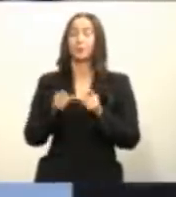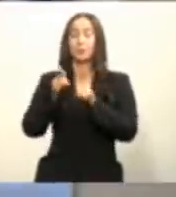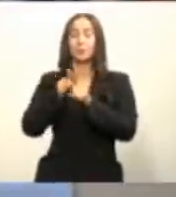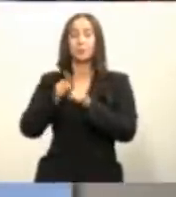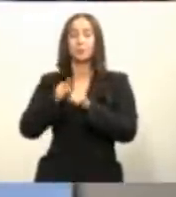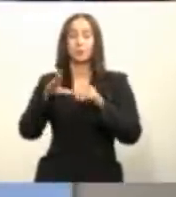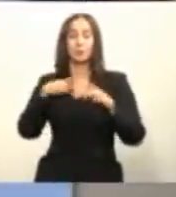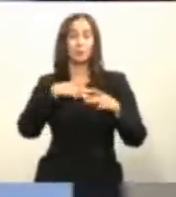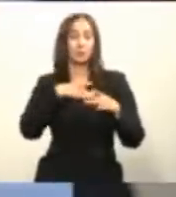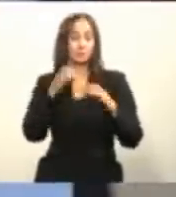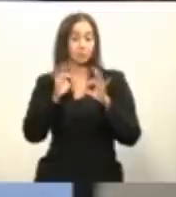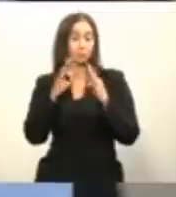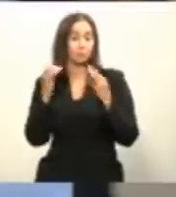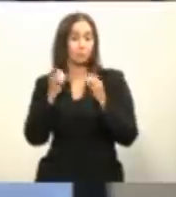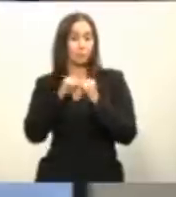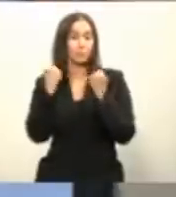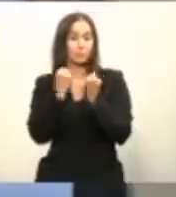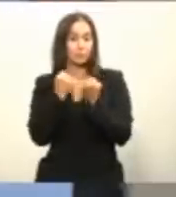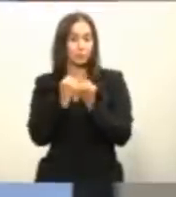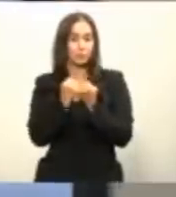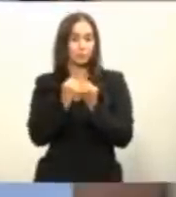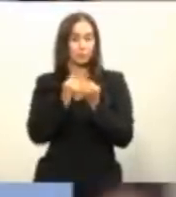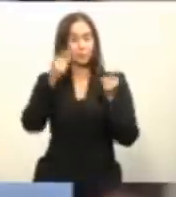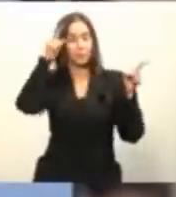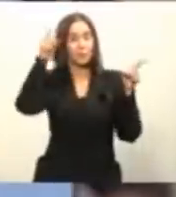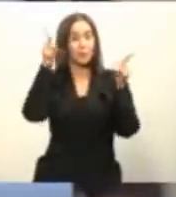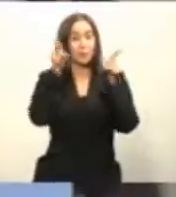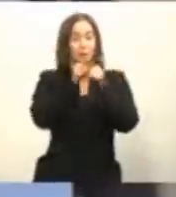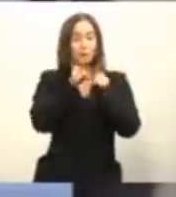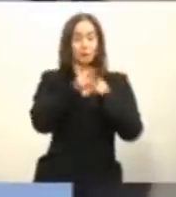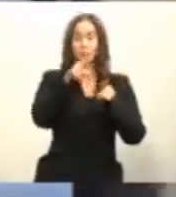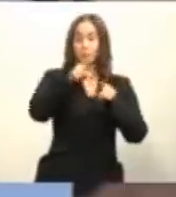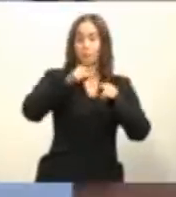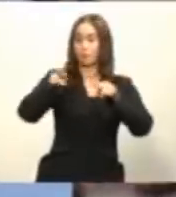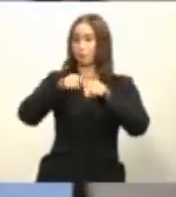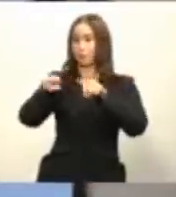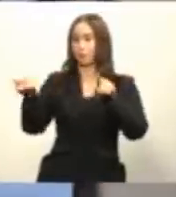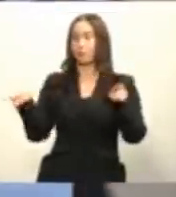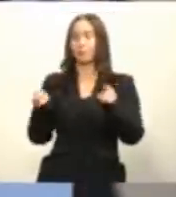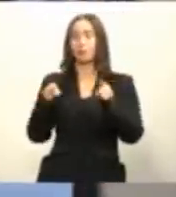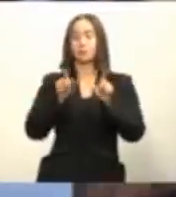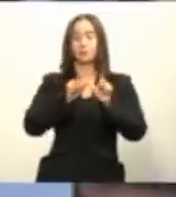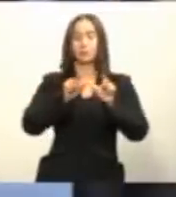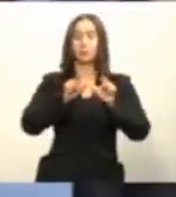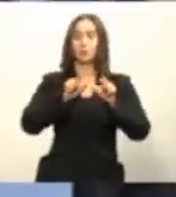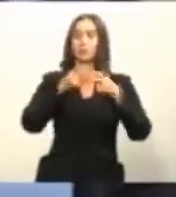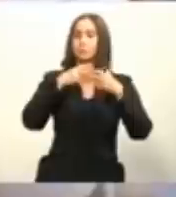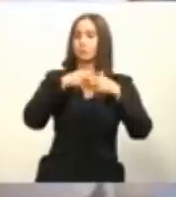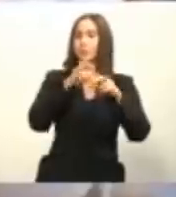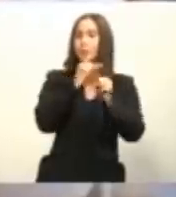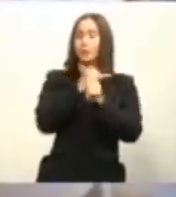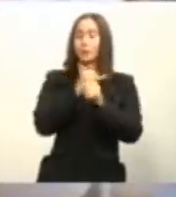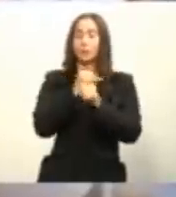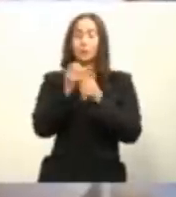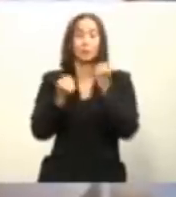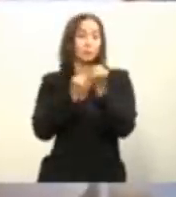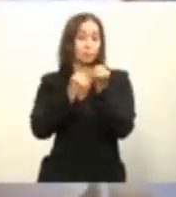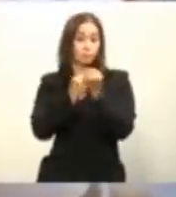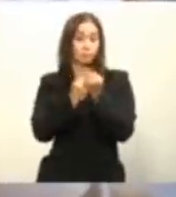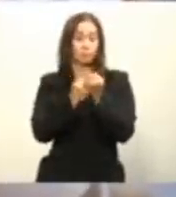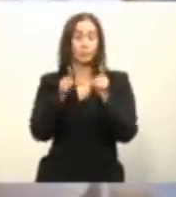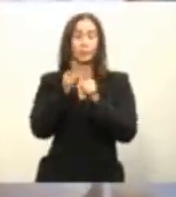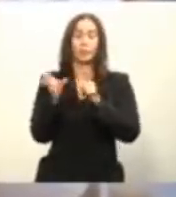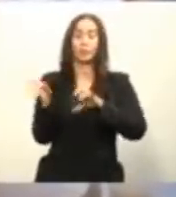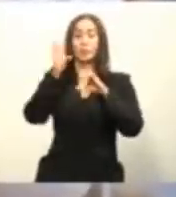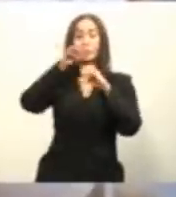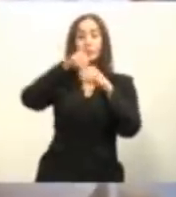un proceso de acuerdo de bancarización con los principales actores del sector financiero nacional para el manejo del financiamiento y que incluya un